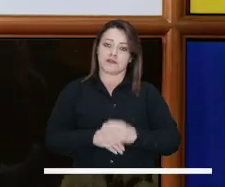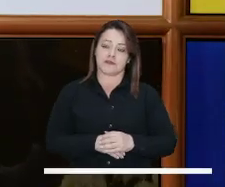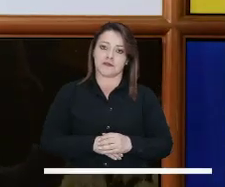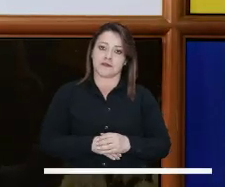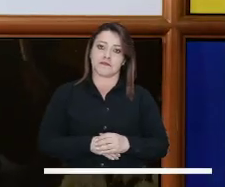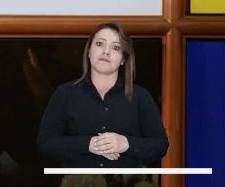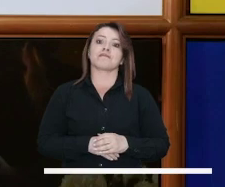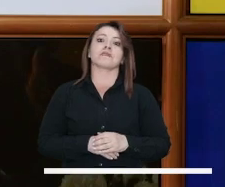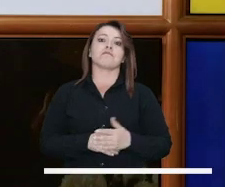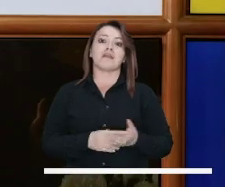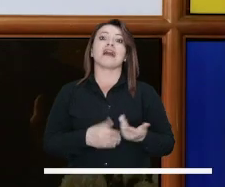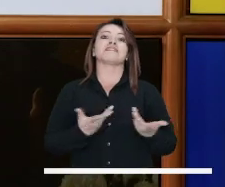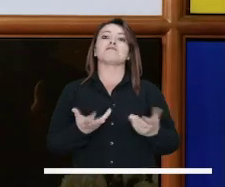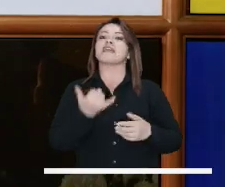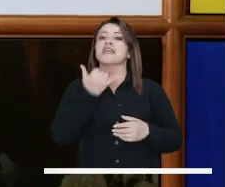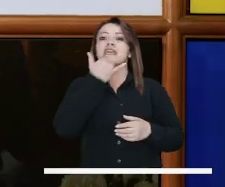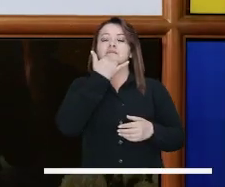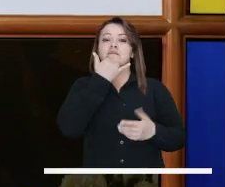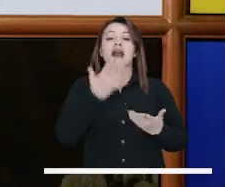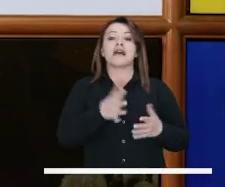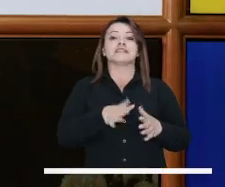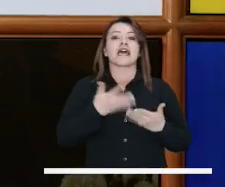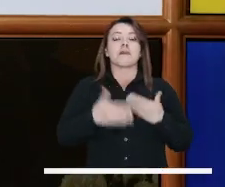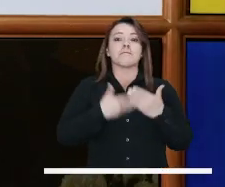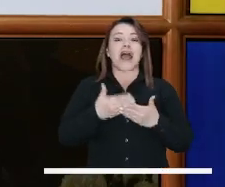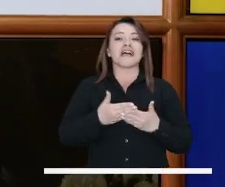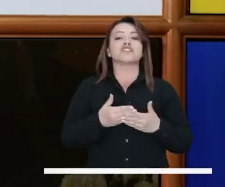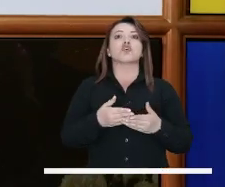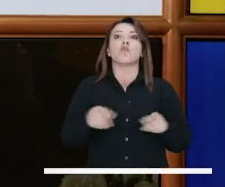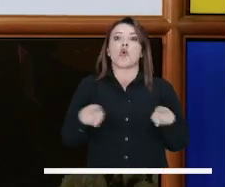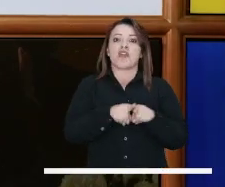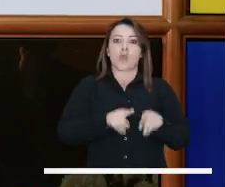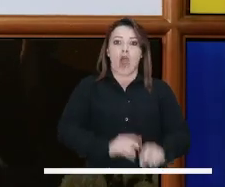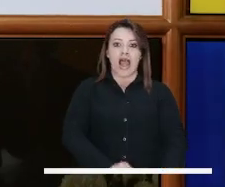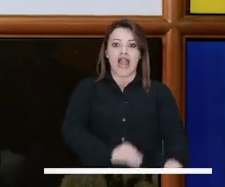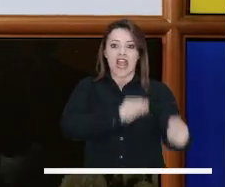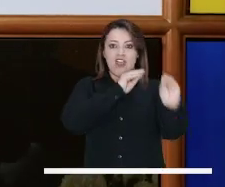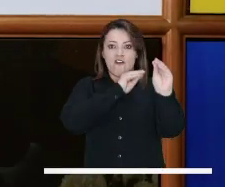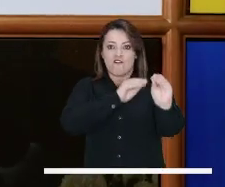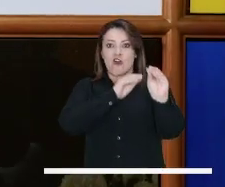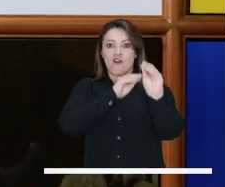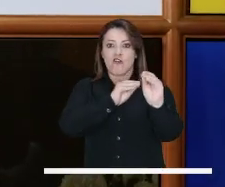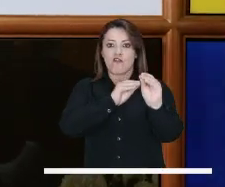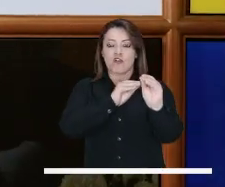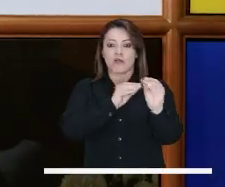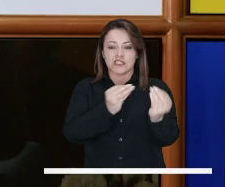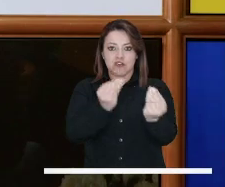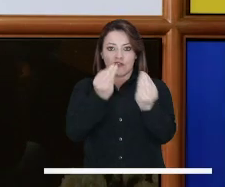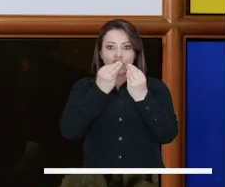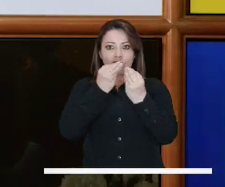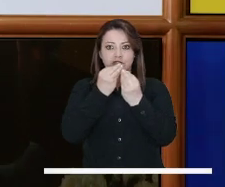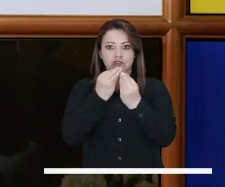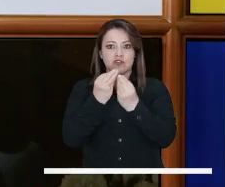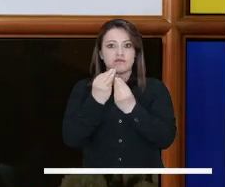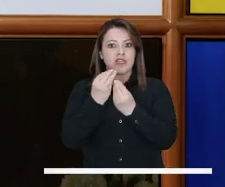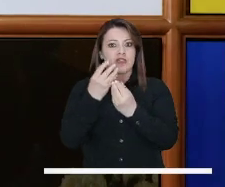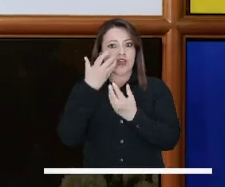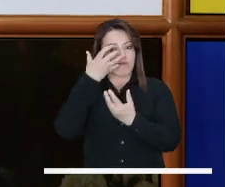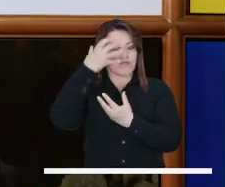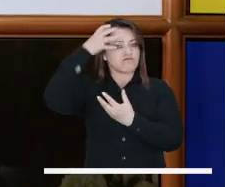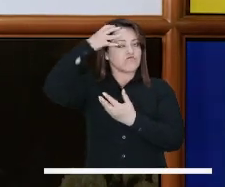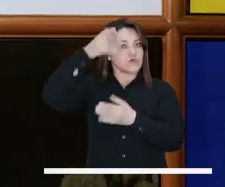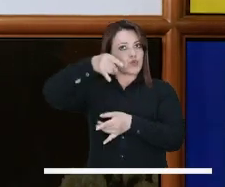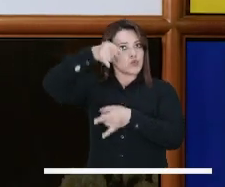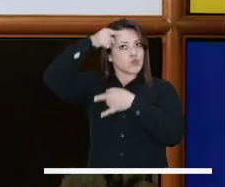aprender a tomar decisiones es algo que lo adquiero fundamentalmente en una zona de mi cerebro que se llama el cerebro ejecutivo. Esa función se